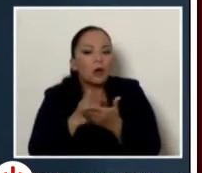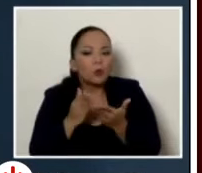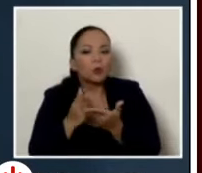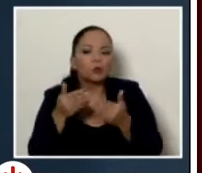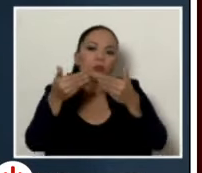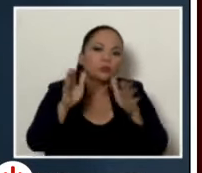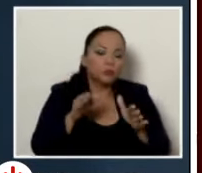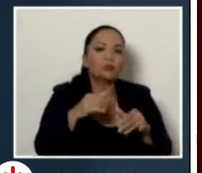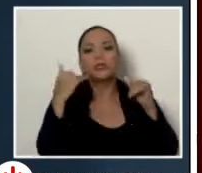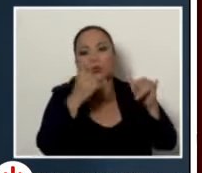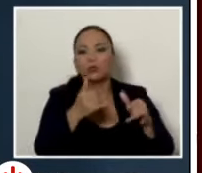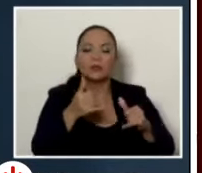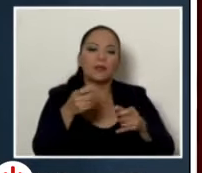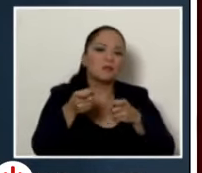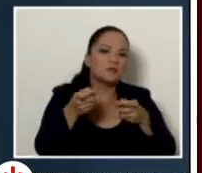administrativo